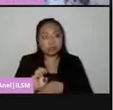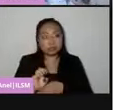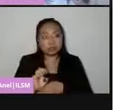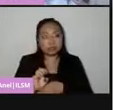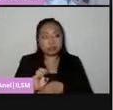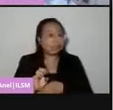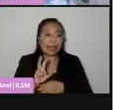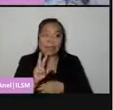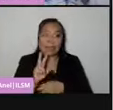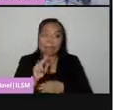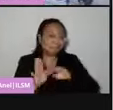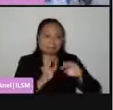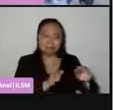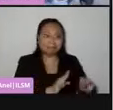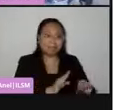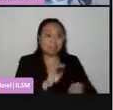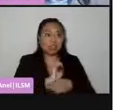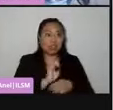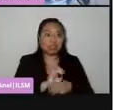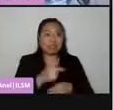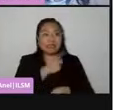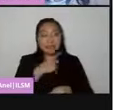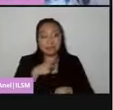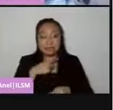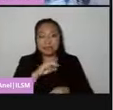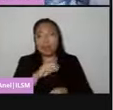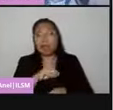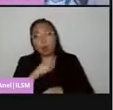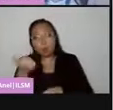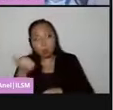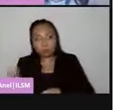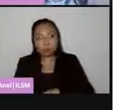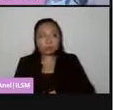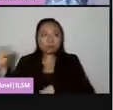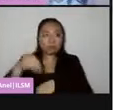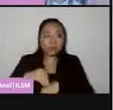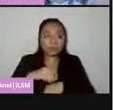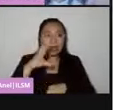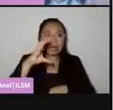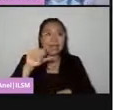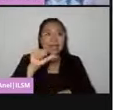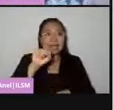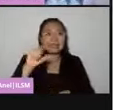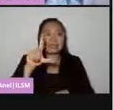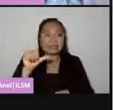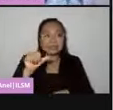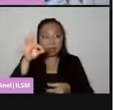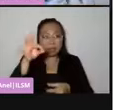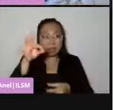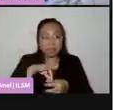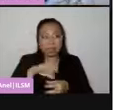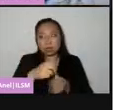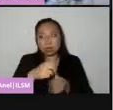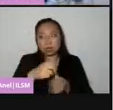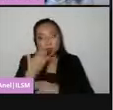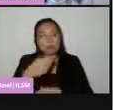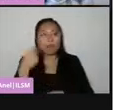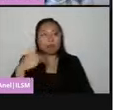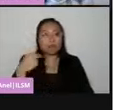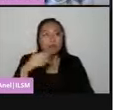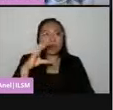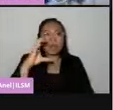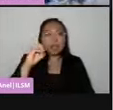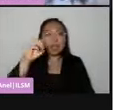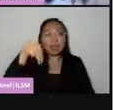ya me pasé de 750, entonces tengo que instalar una casilla contigua, va a ser mi casilla contigua 1. Si tuviera, por ejemplo, 1500,